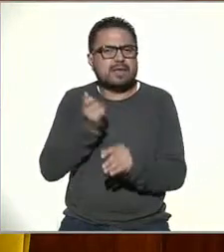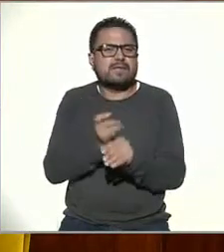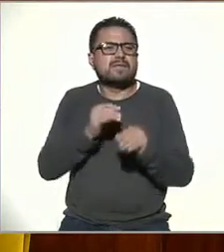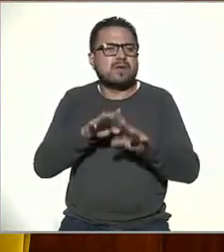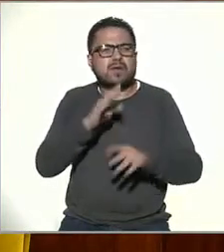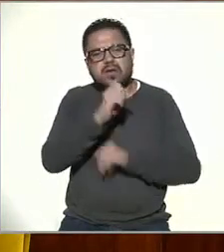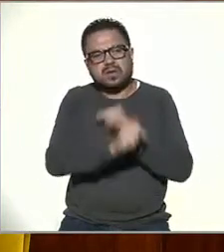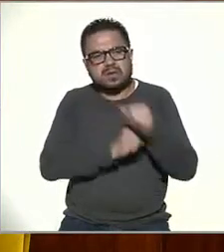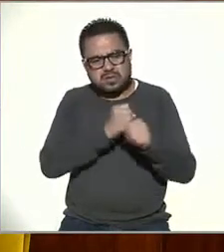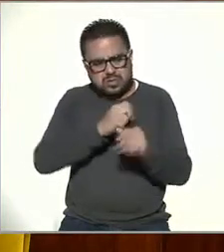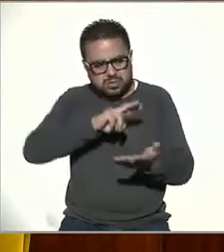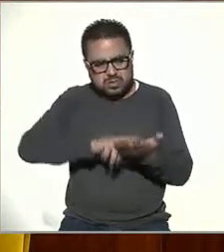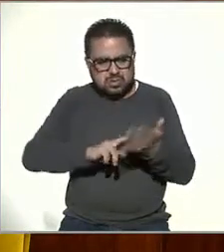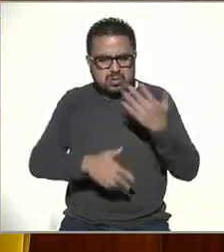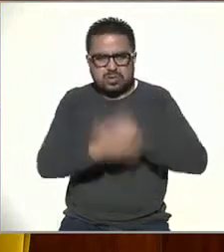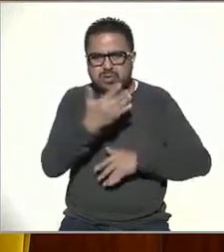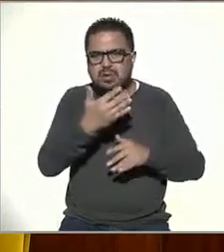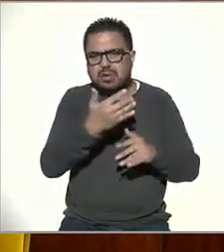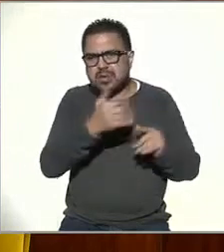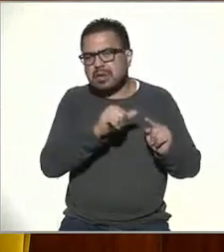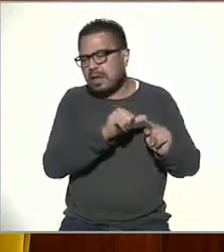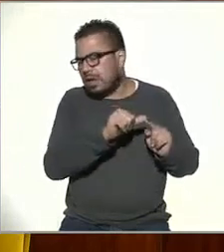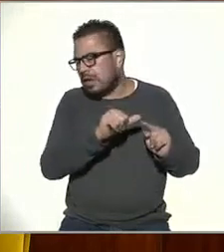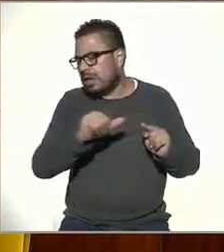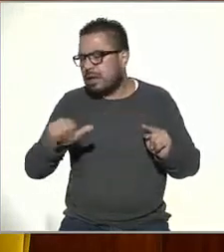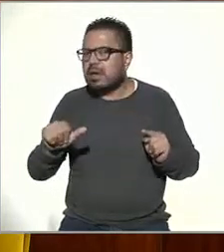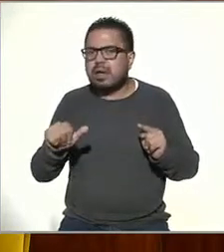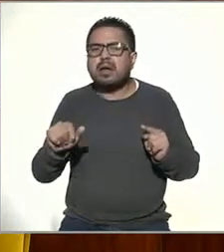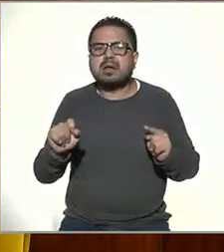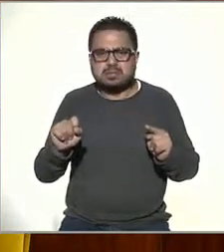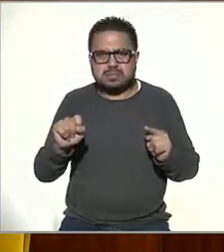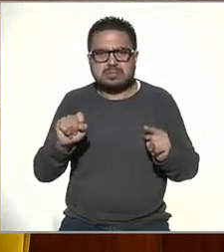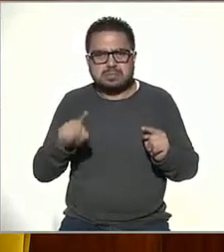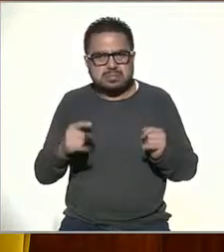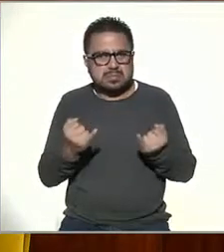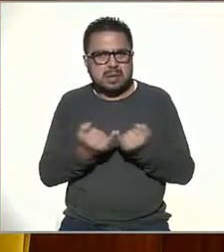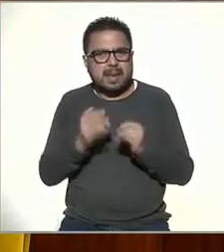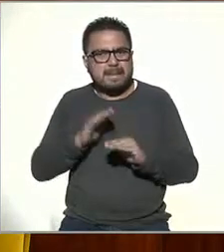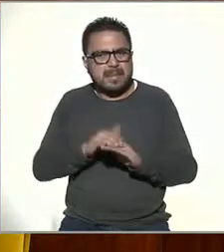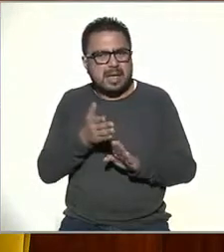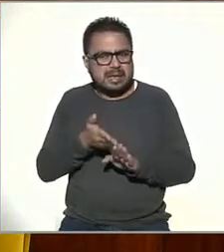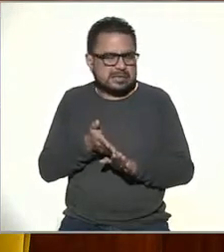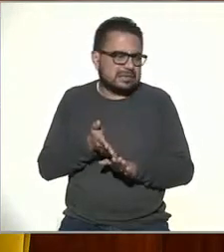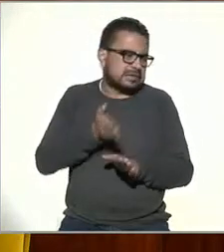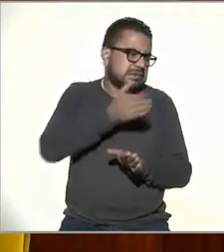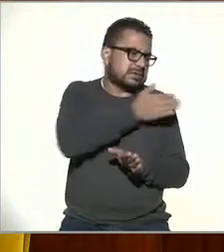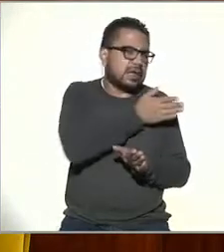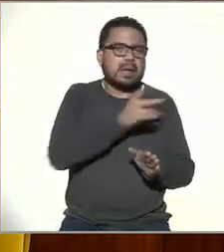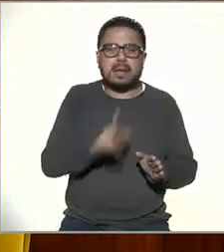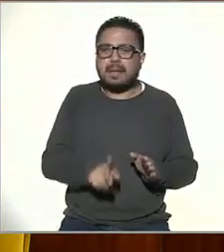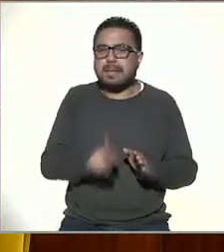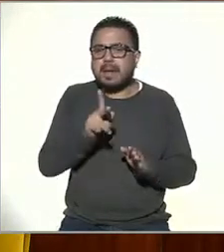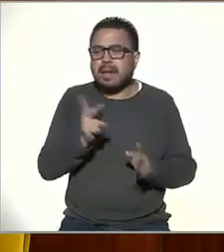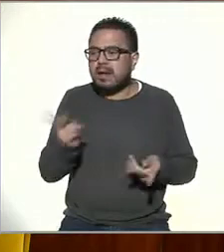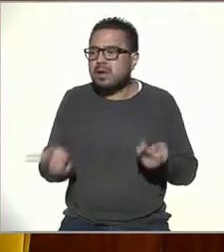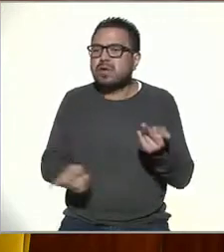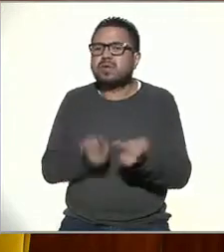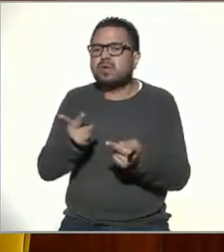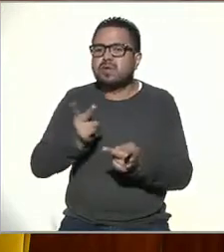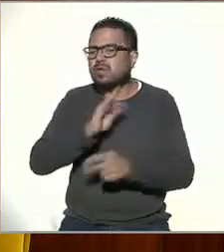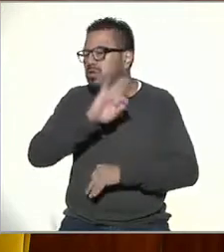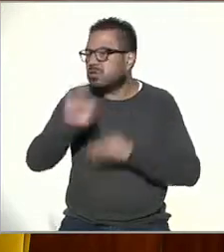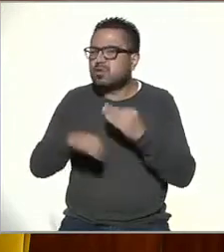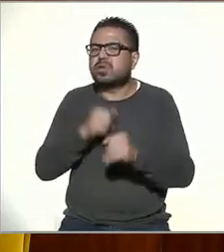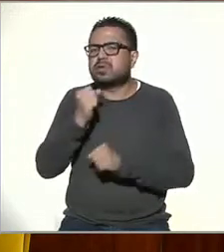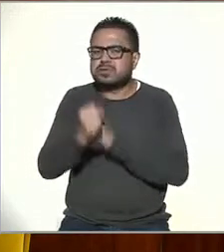2015, al menos, y tenemos datos incluso más atrás. Pero una encuesta todos los